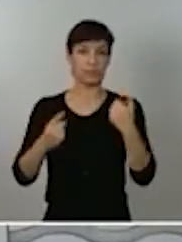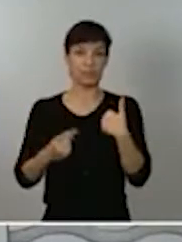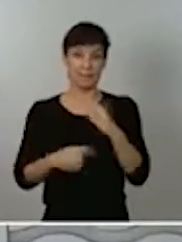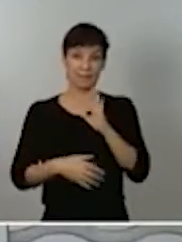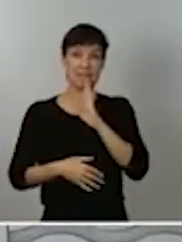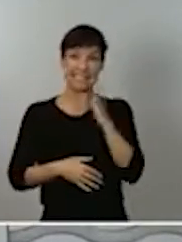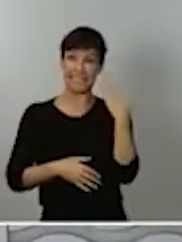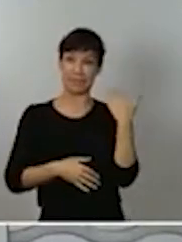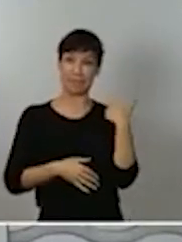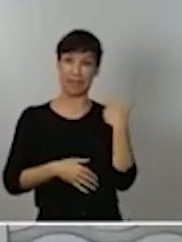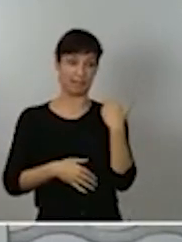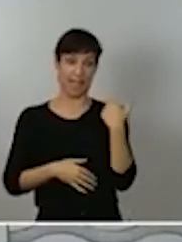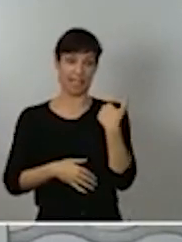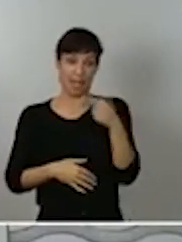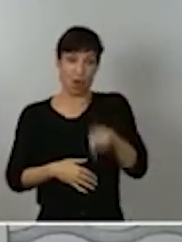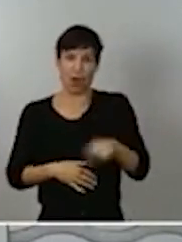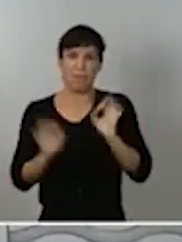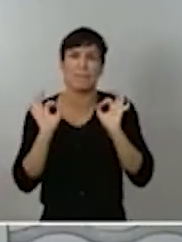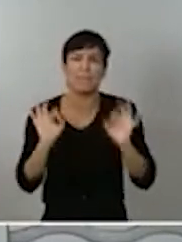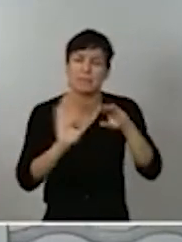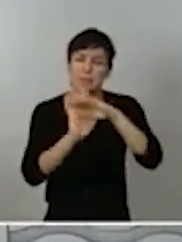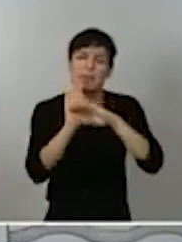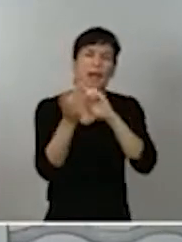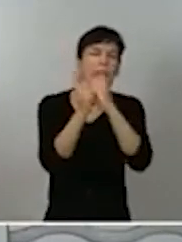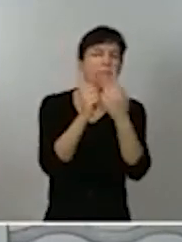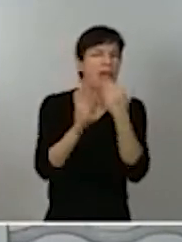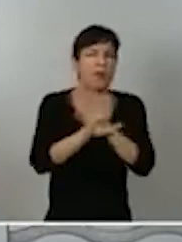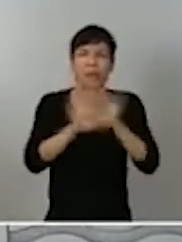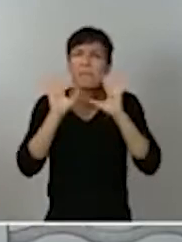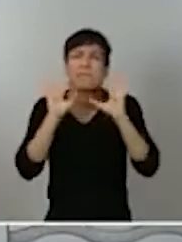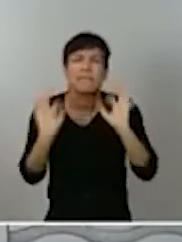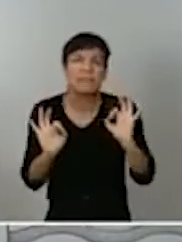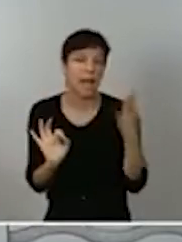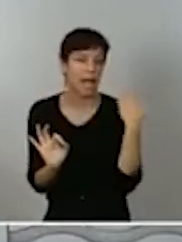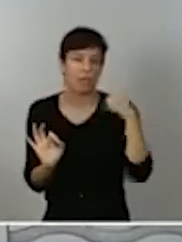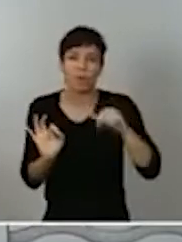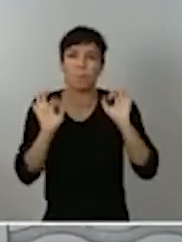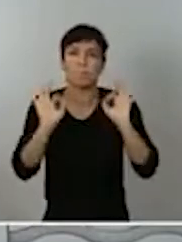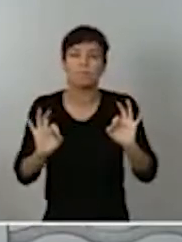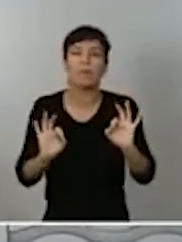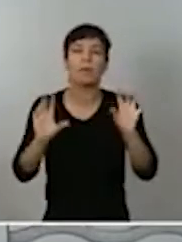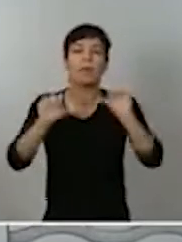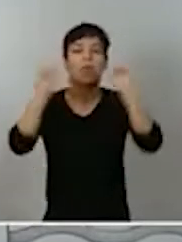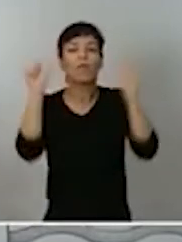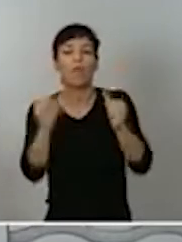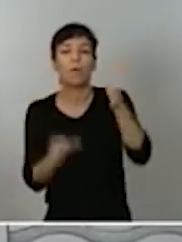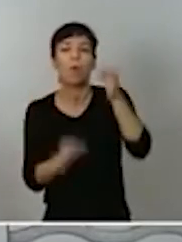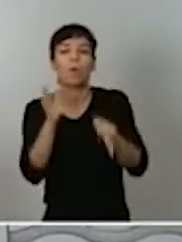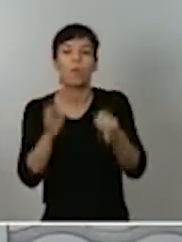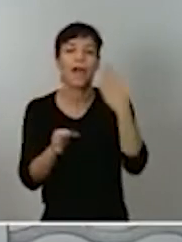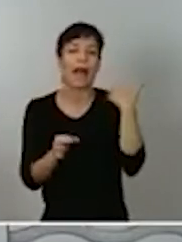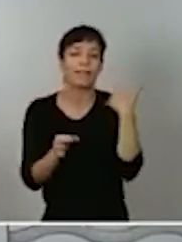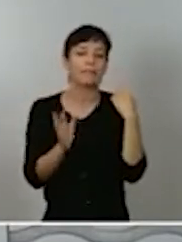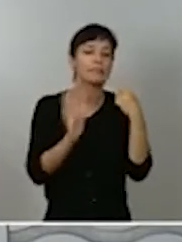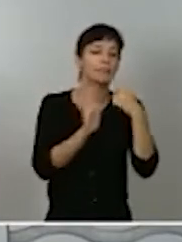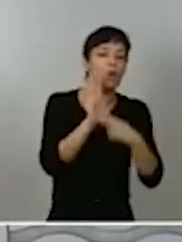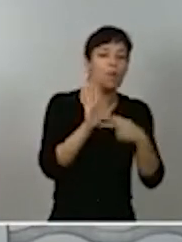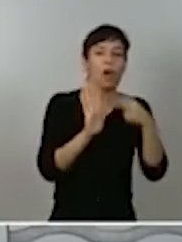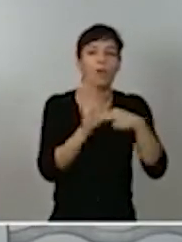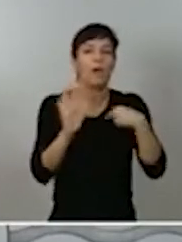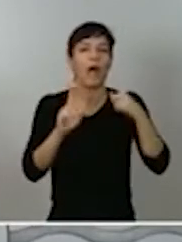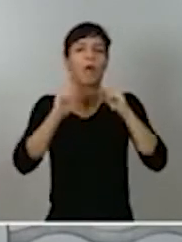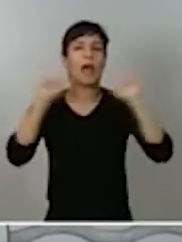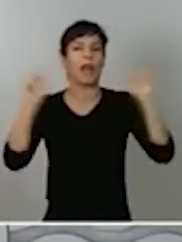vigentes ayer. Exactamente las mismas. Varía la forma jurídica, pero las reglas, insisto, son las